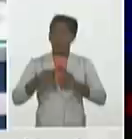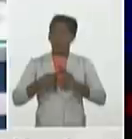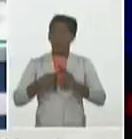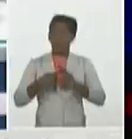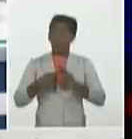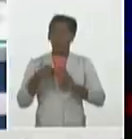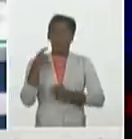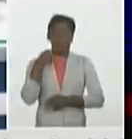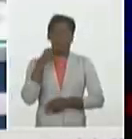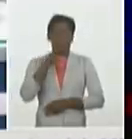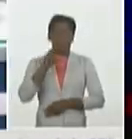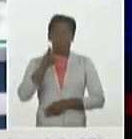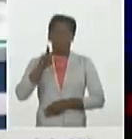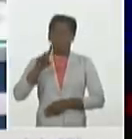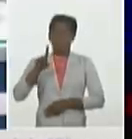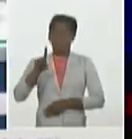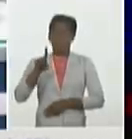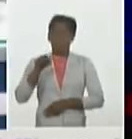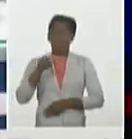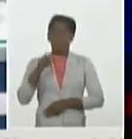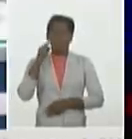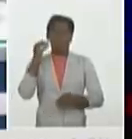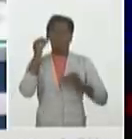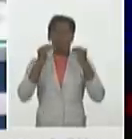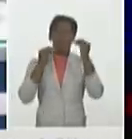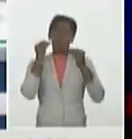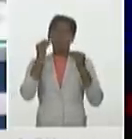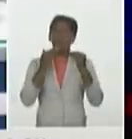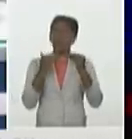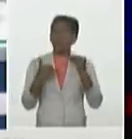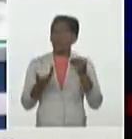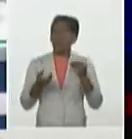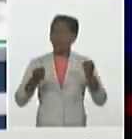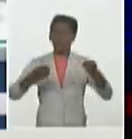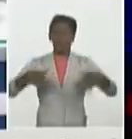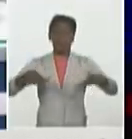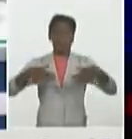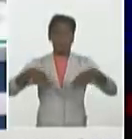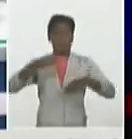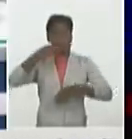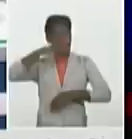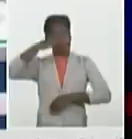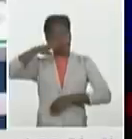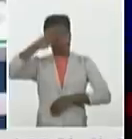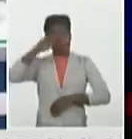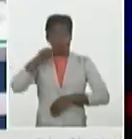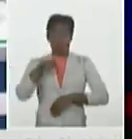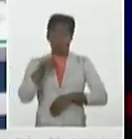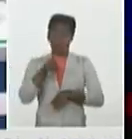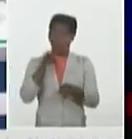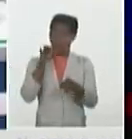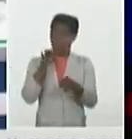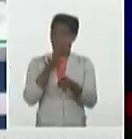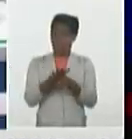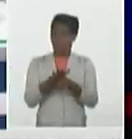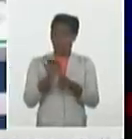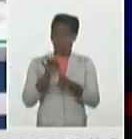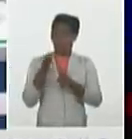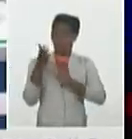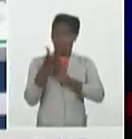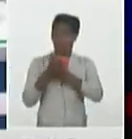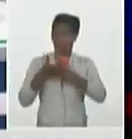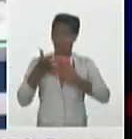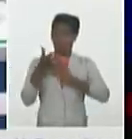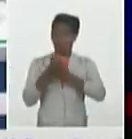inmediato damos paso al análisis de la situación epidemiológica en el país. Nos acompañará en el primer momento de esta conferencia de prensa la intérprete de